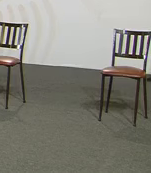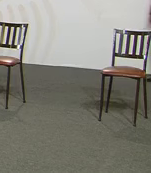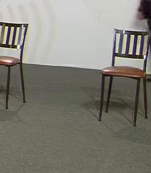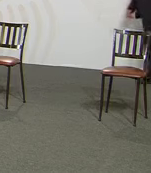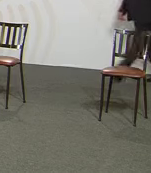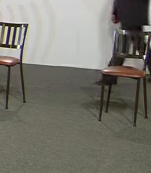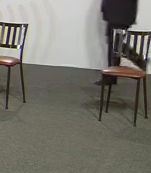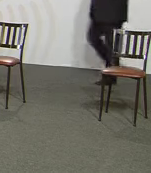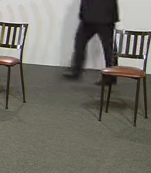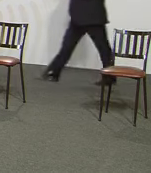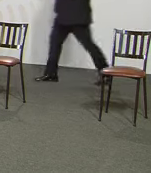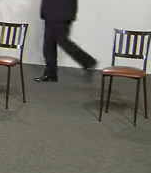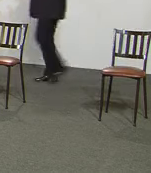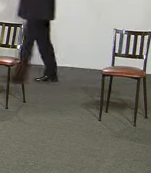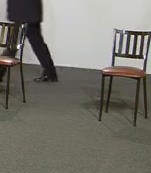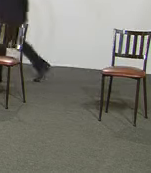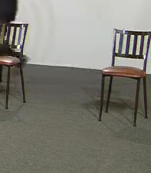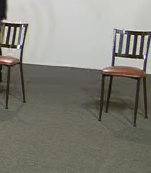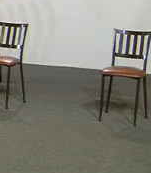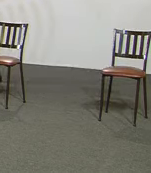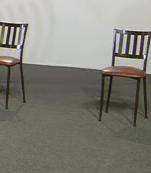Buenos días. Buenos días.